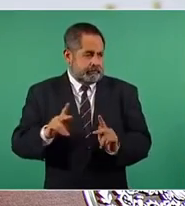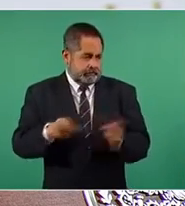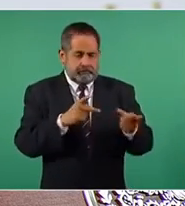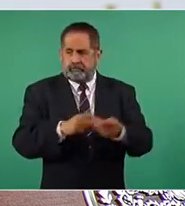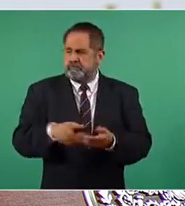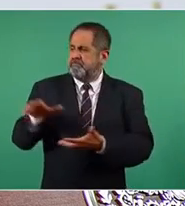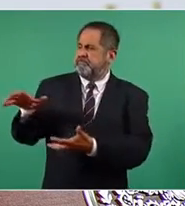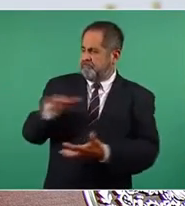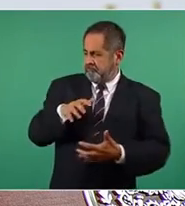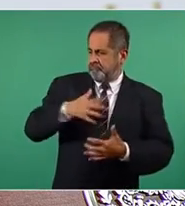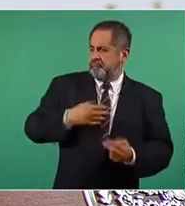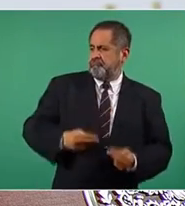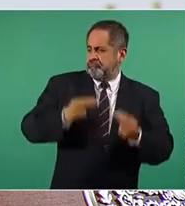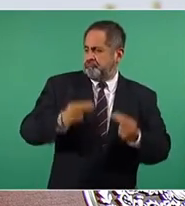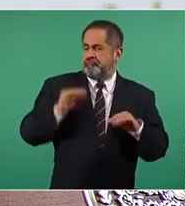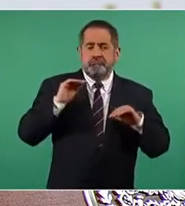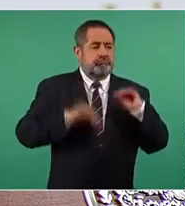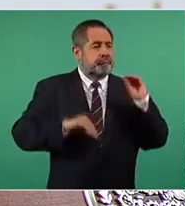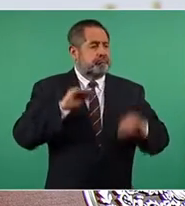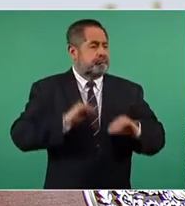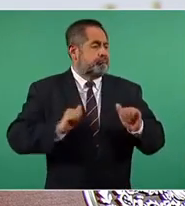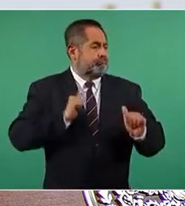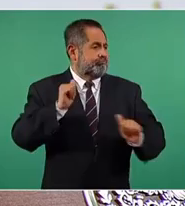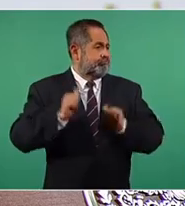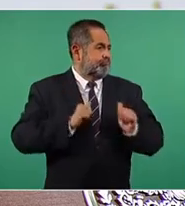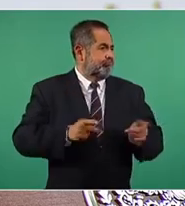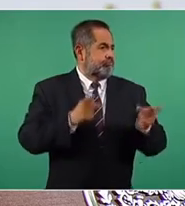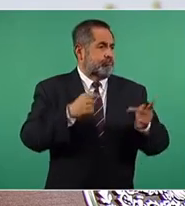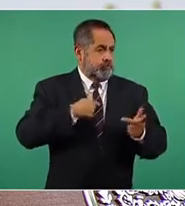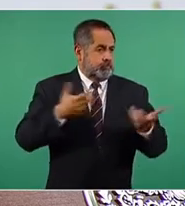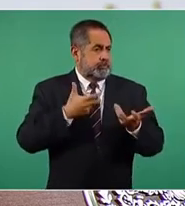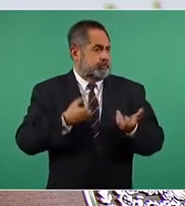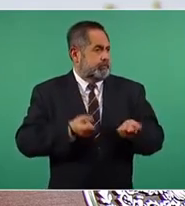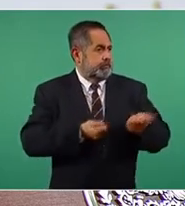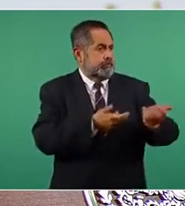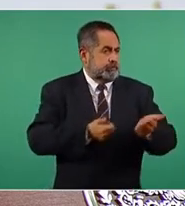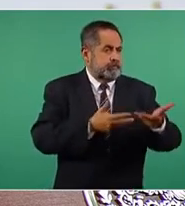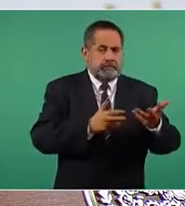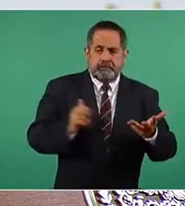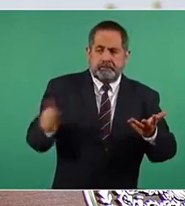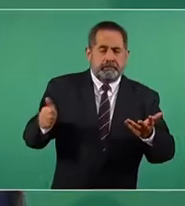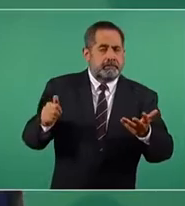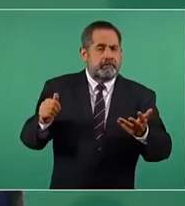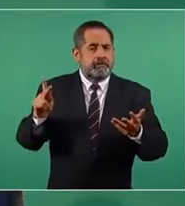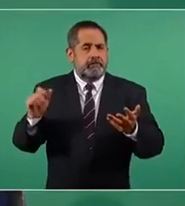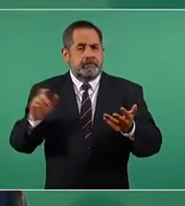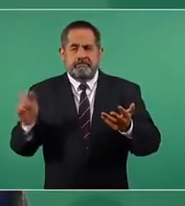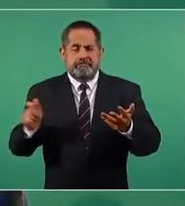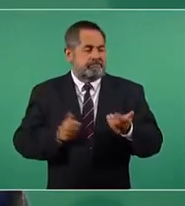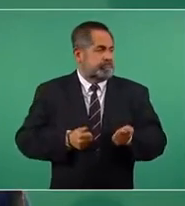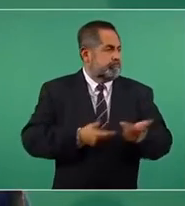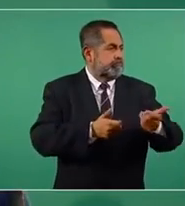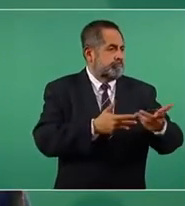y dejaron en desamparo a la gente,